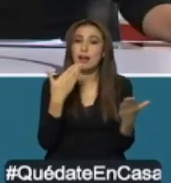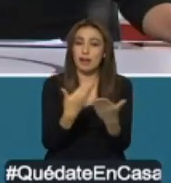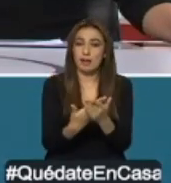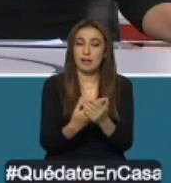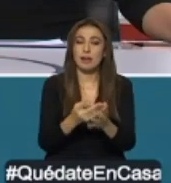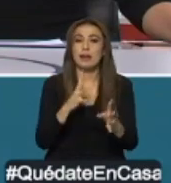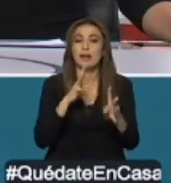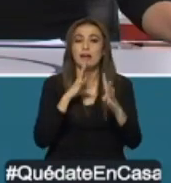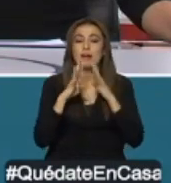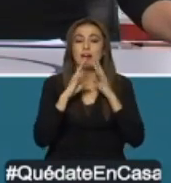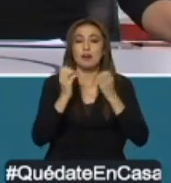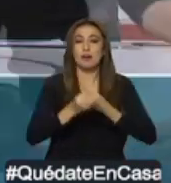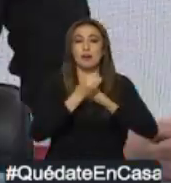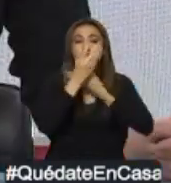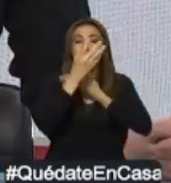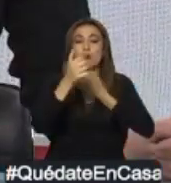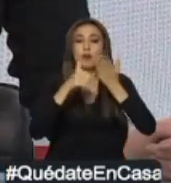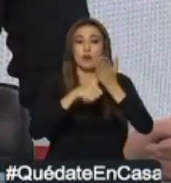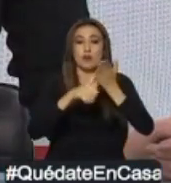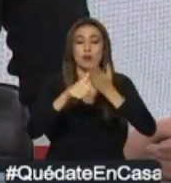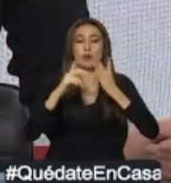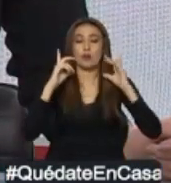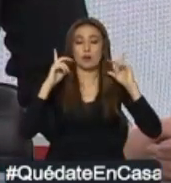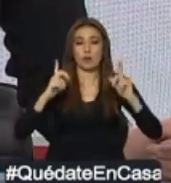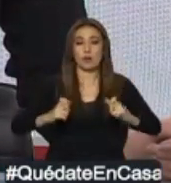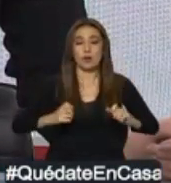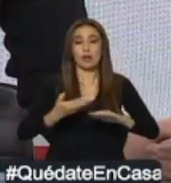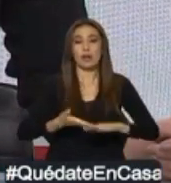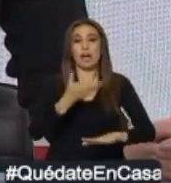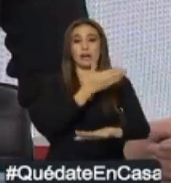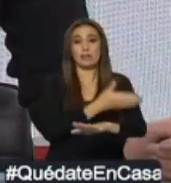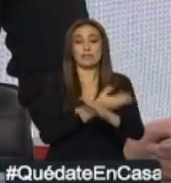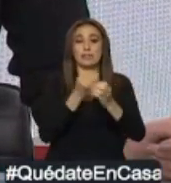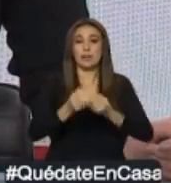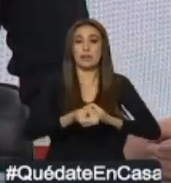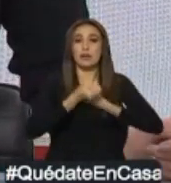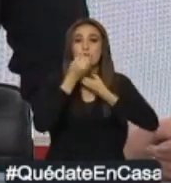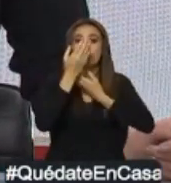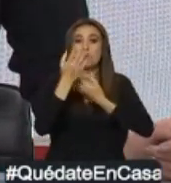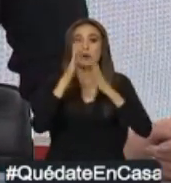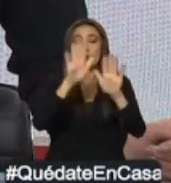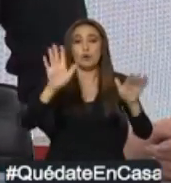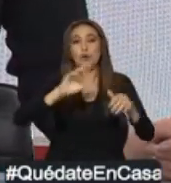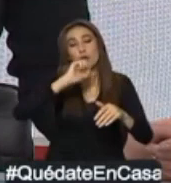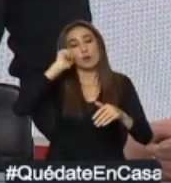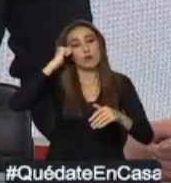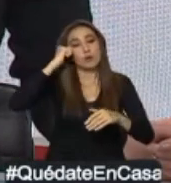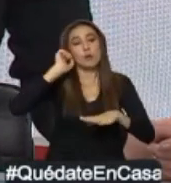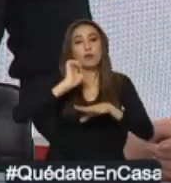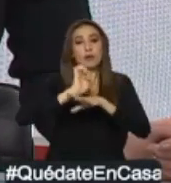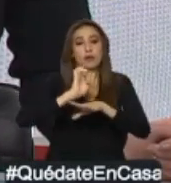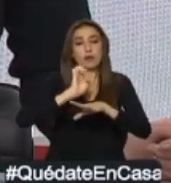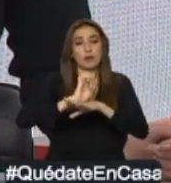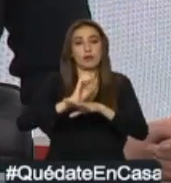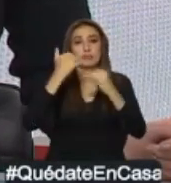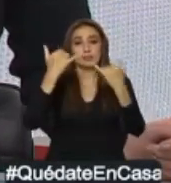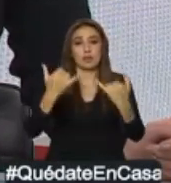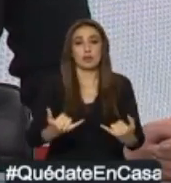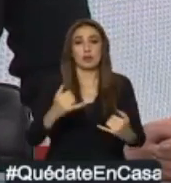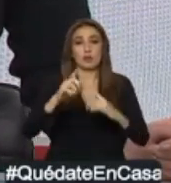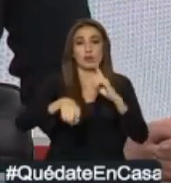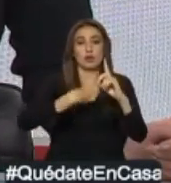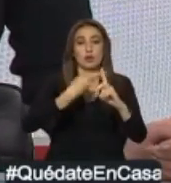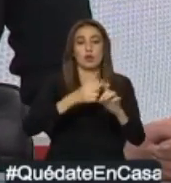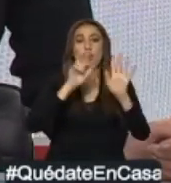intervención del ministro de Salud, Juan Carlos Ceballos, antes de finalizar este enlace nacional. Le recordamos que en nuestro país, según el corte de este miércoles